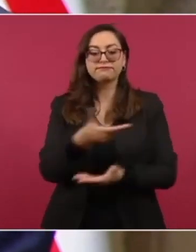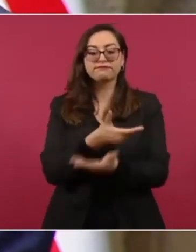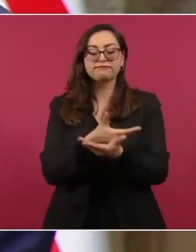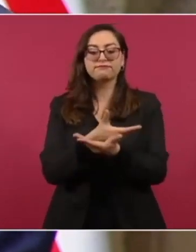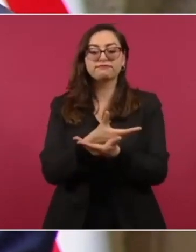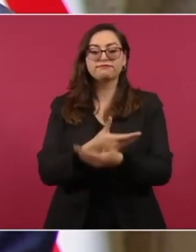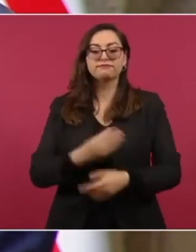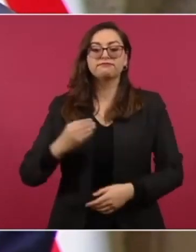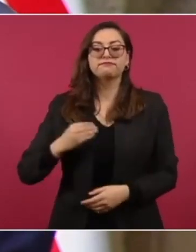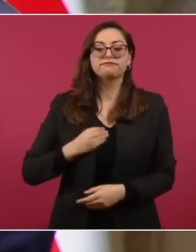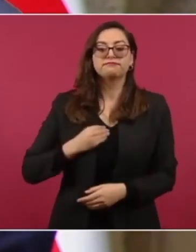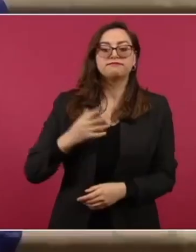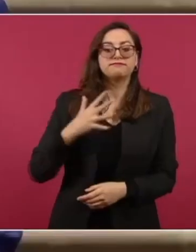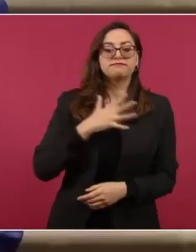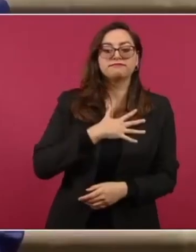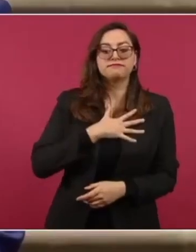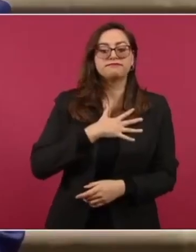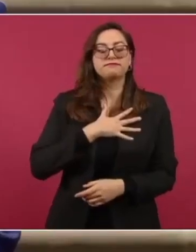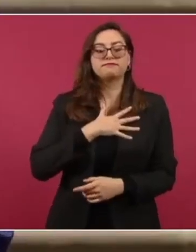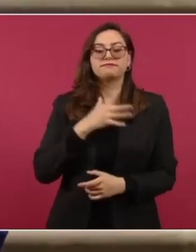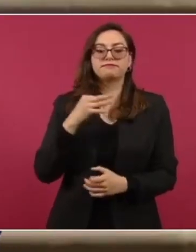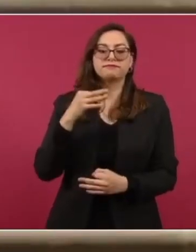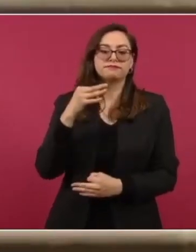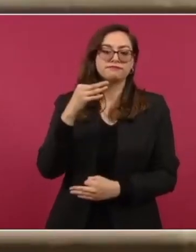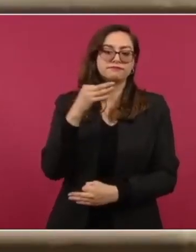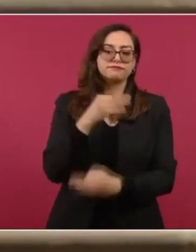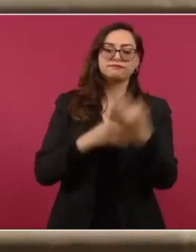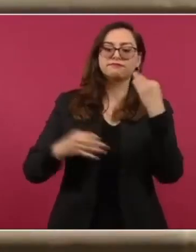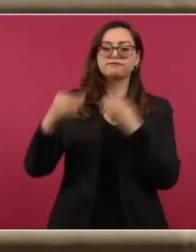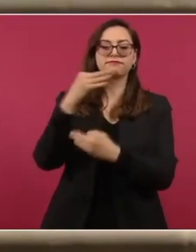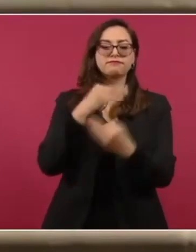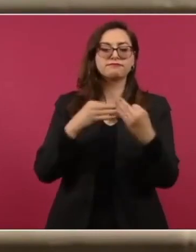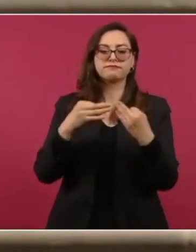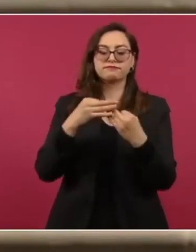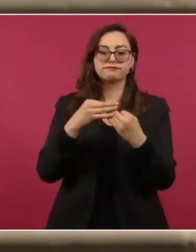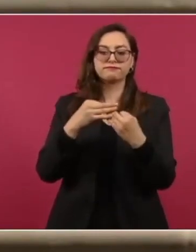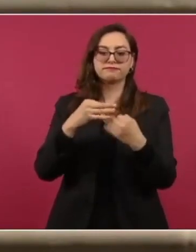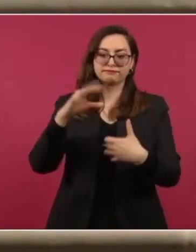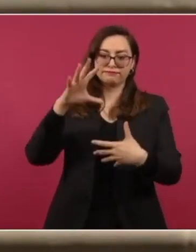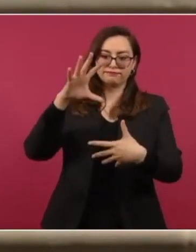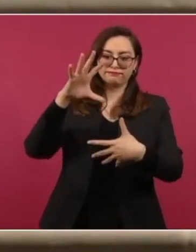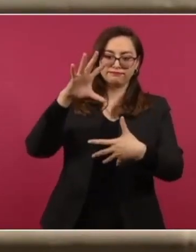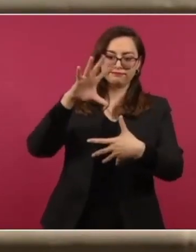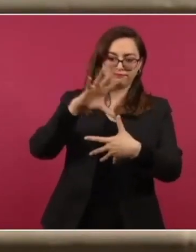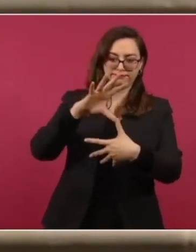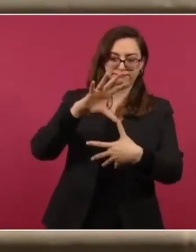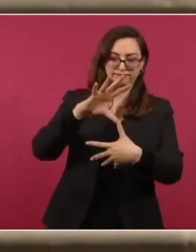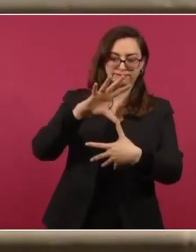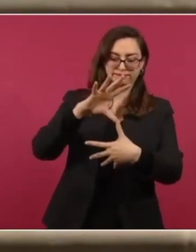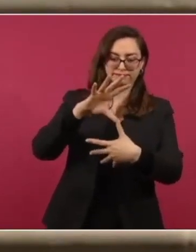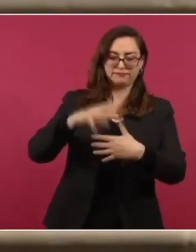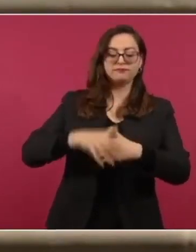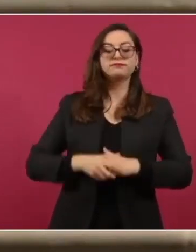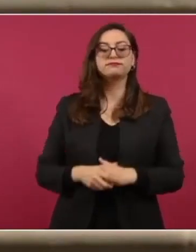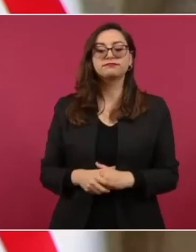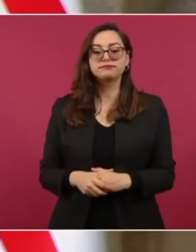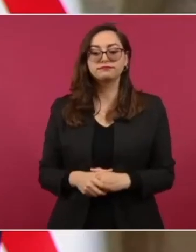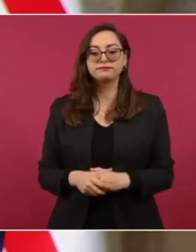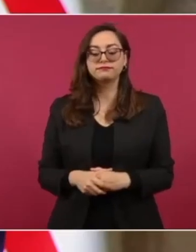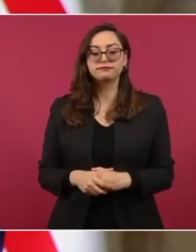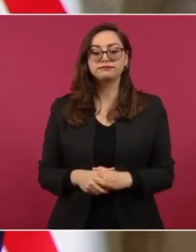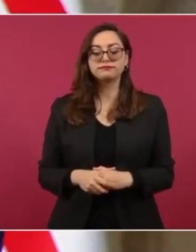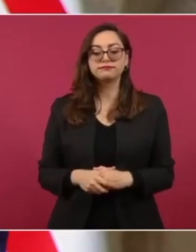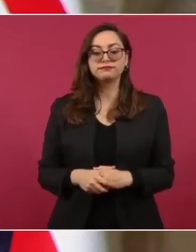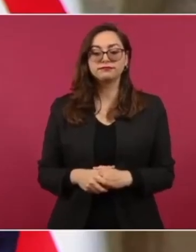de todos los países de nuestro continente. Estados